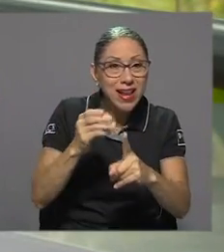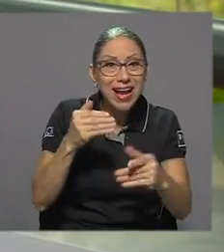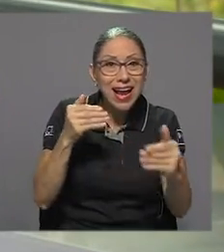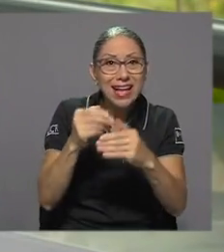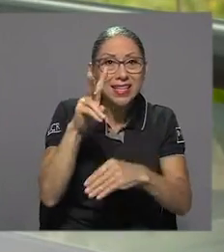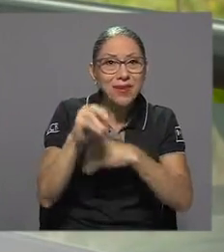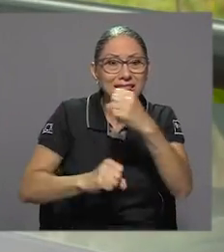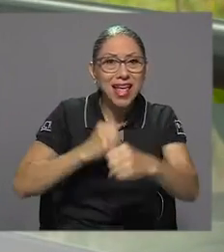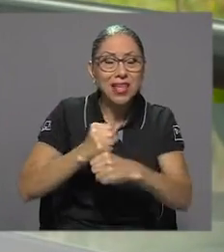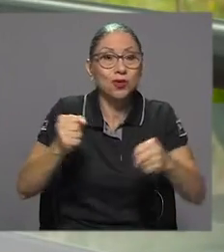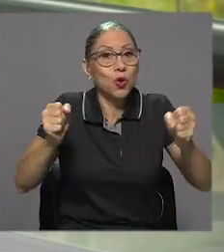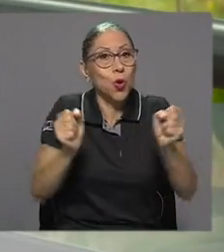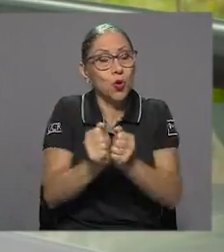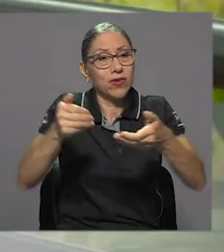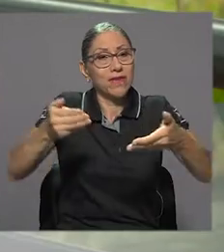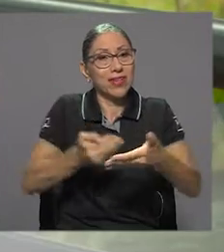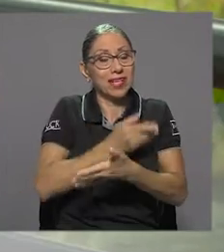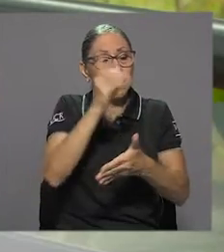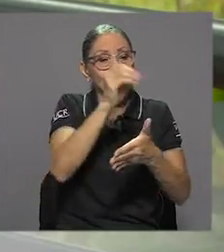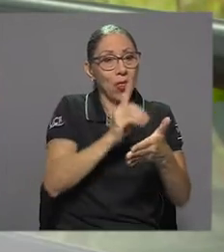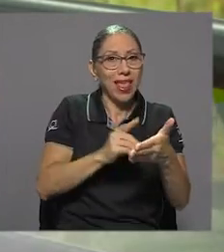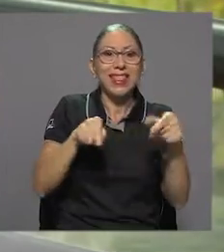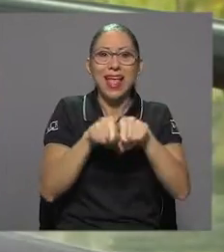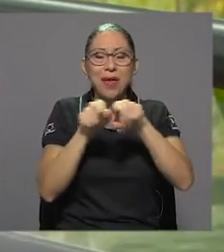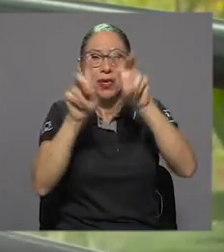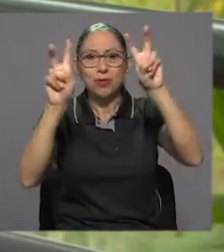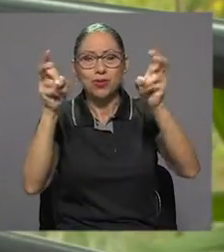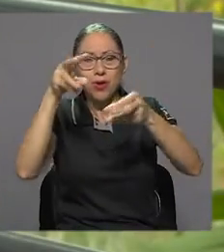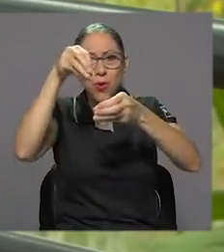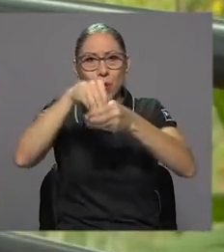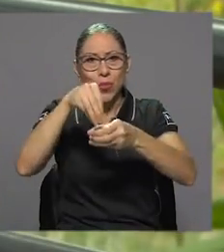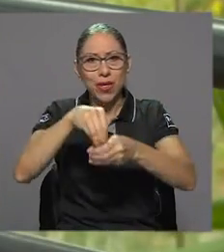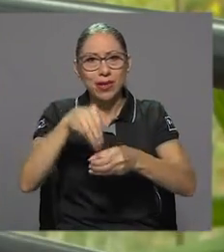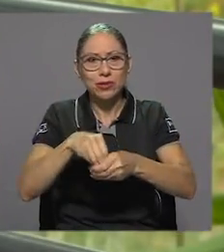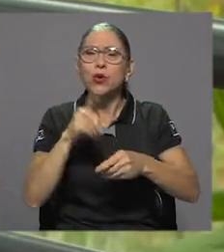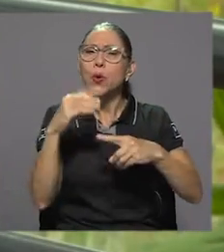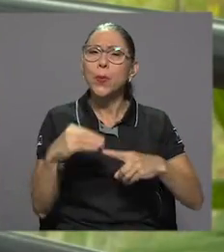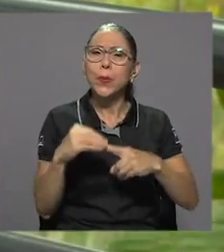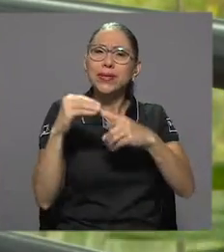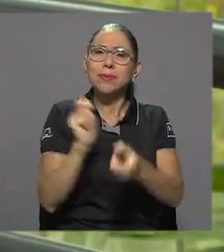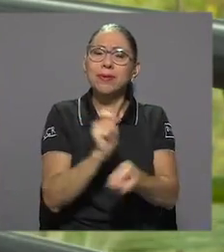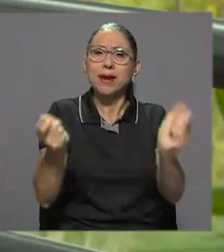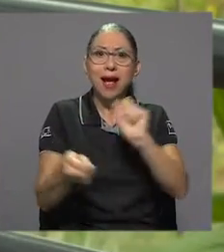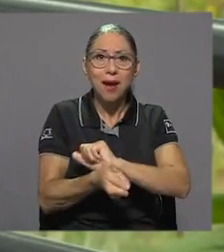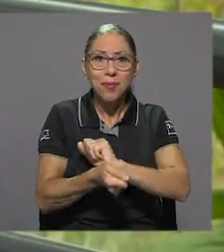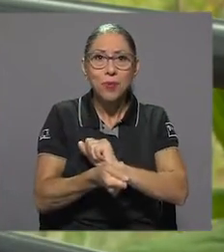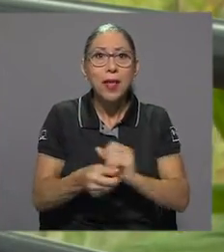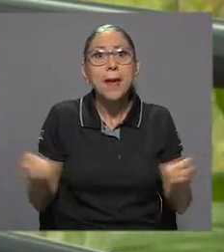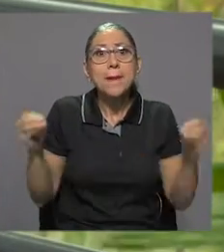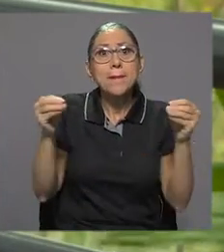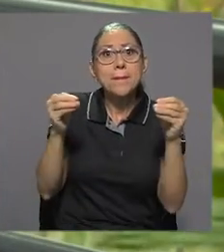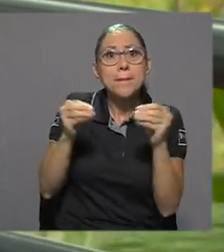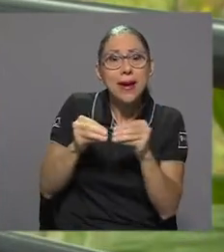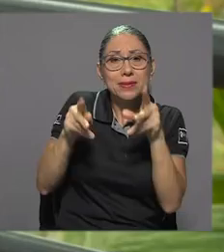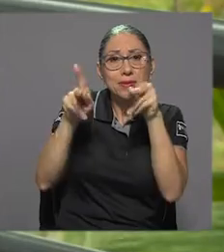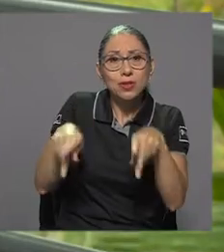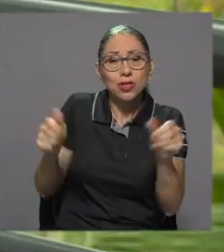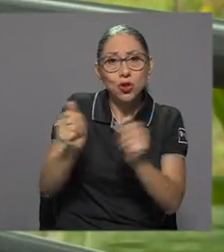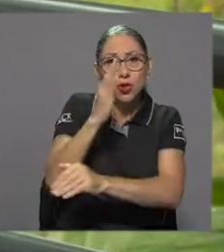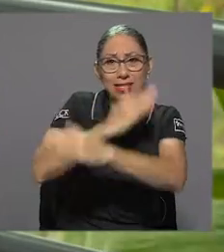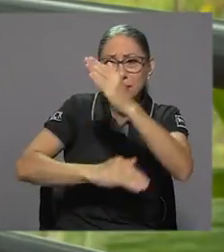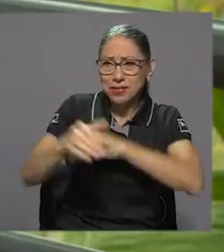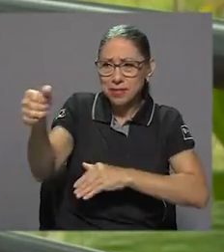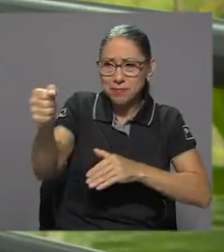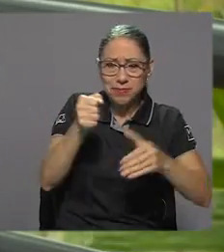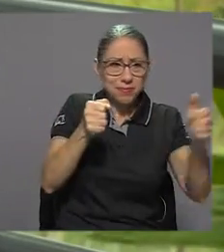al aire, con un refrescamiento tanto gráfico como de contenidos. Uno de los principales cambios es que aumenta el protagonismo de las personas